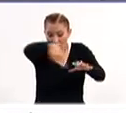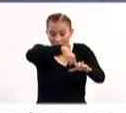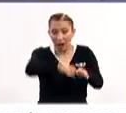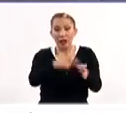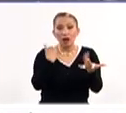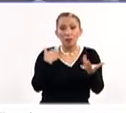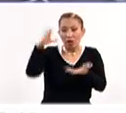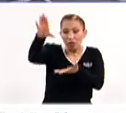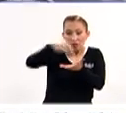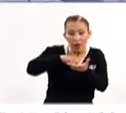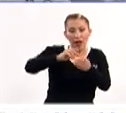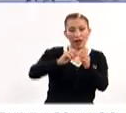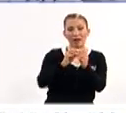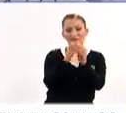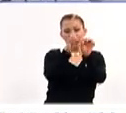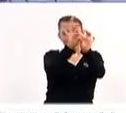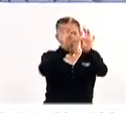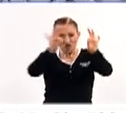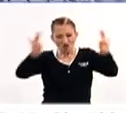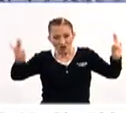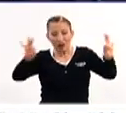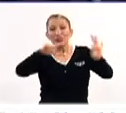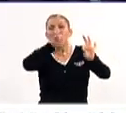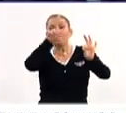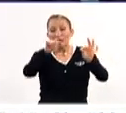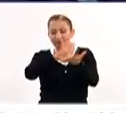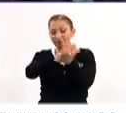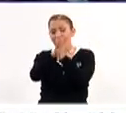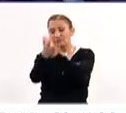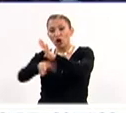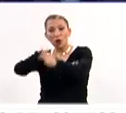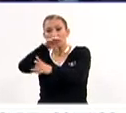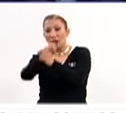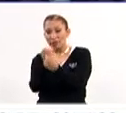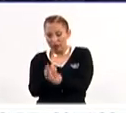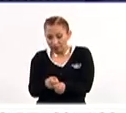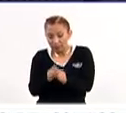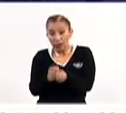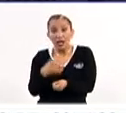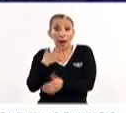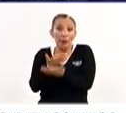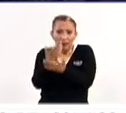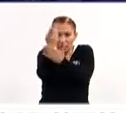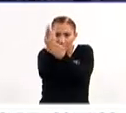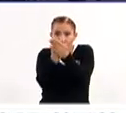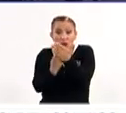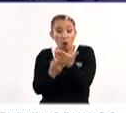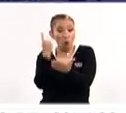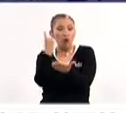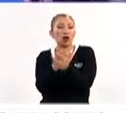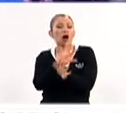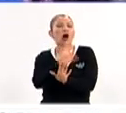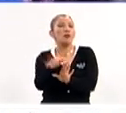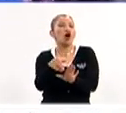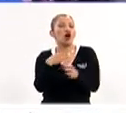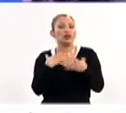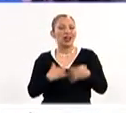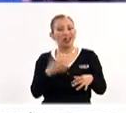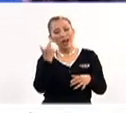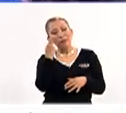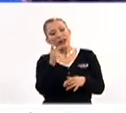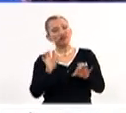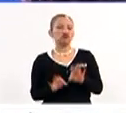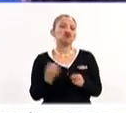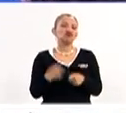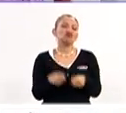es desde la recolección de la fibra hasta la creación total, además sumarle el diseño, porque no es nada más una tela de que, bueno,